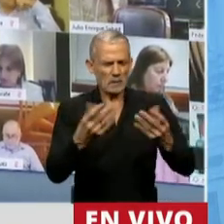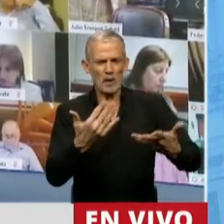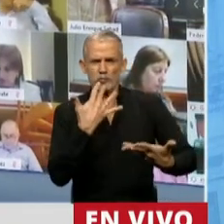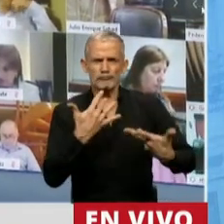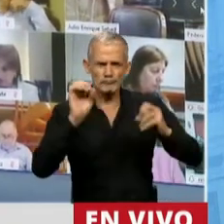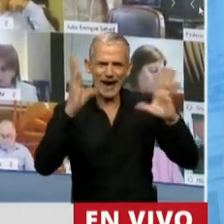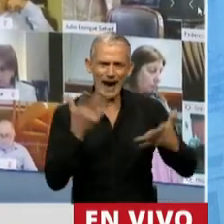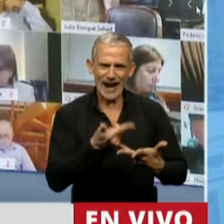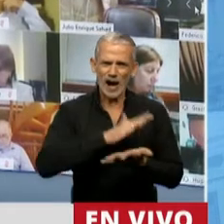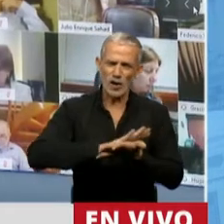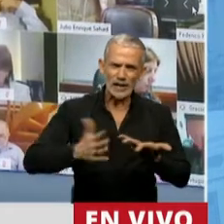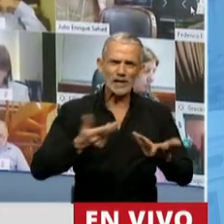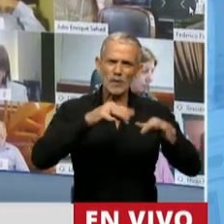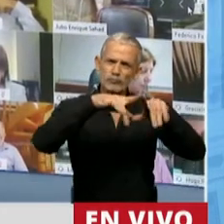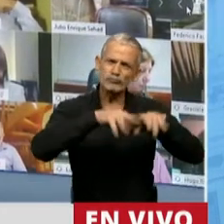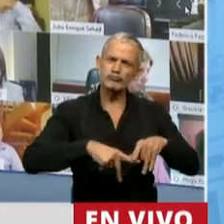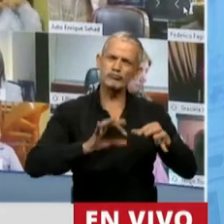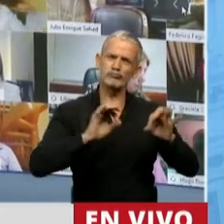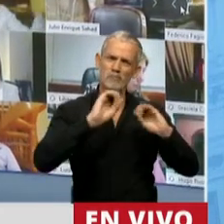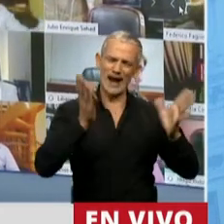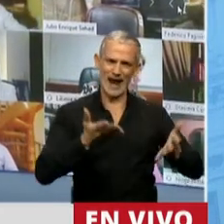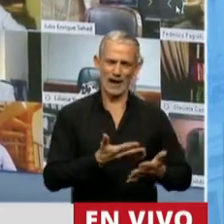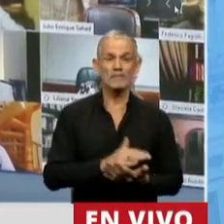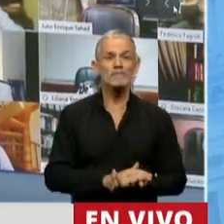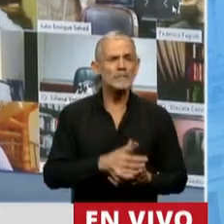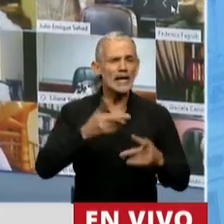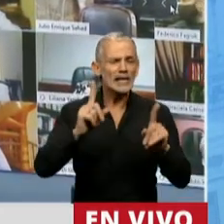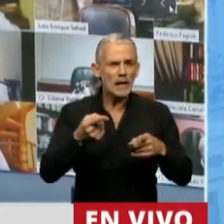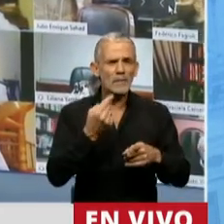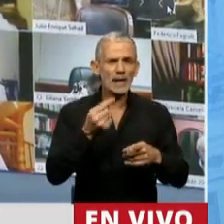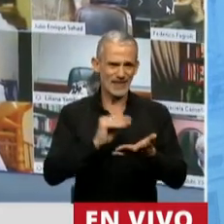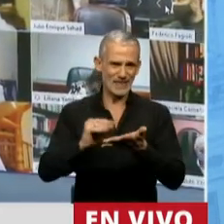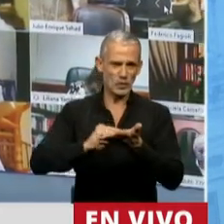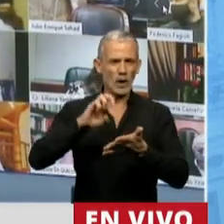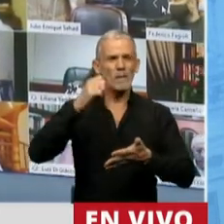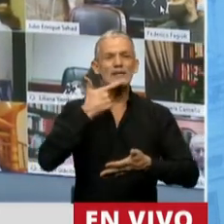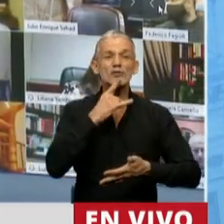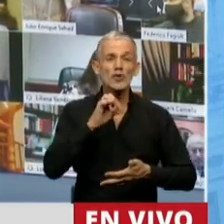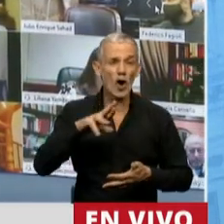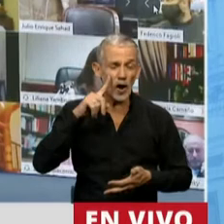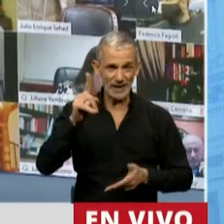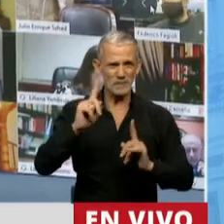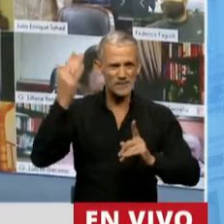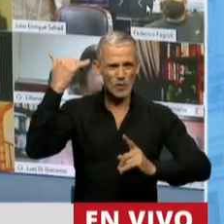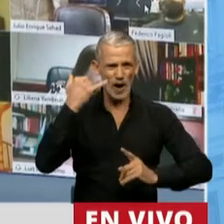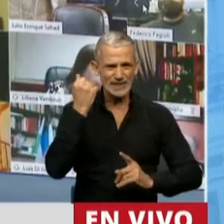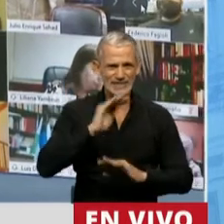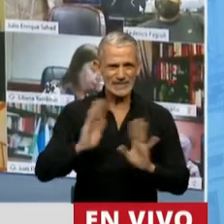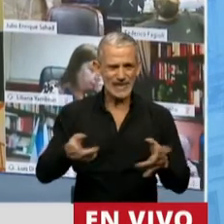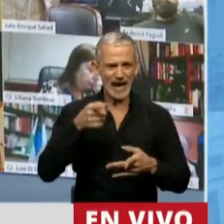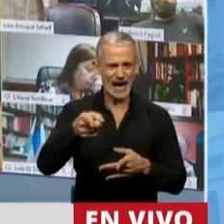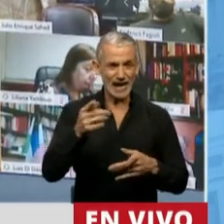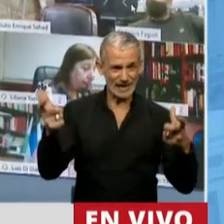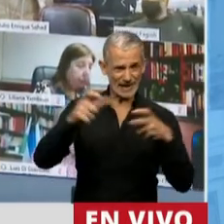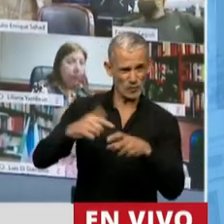sentido de la redacción. Y seguramente el diputado Pastori, como ya hizo en la